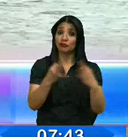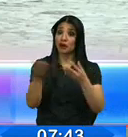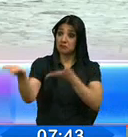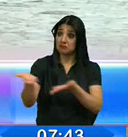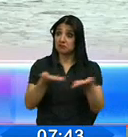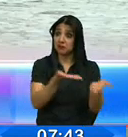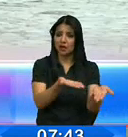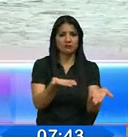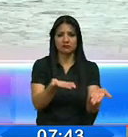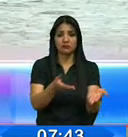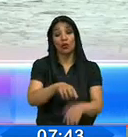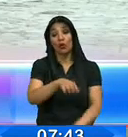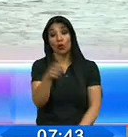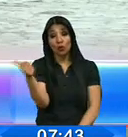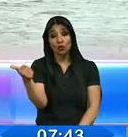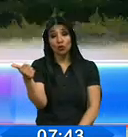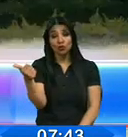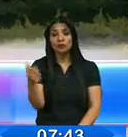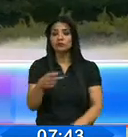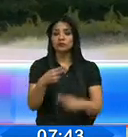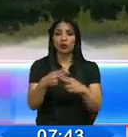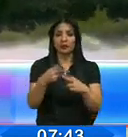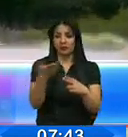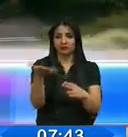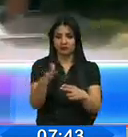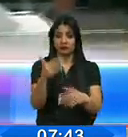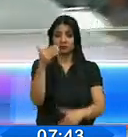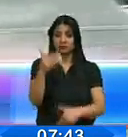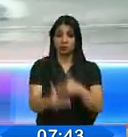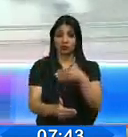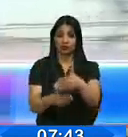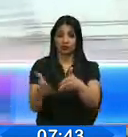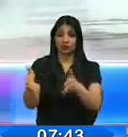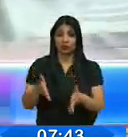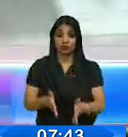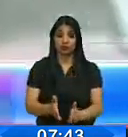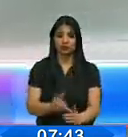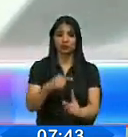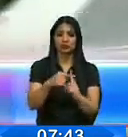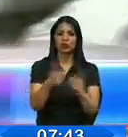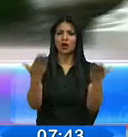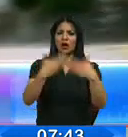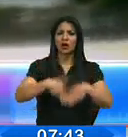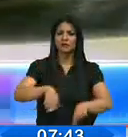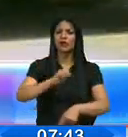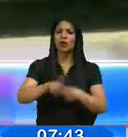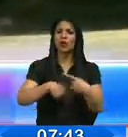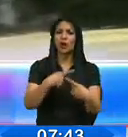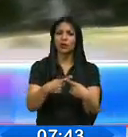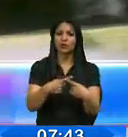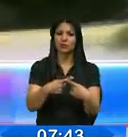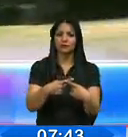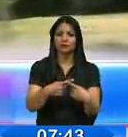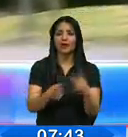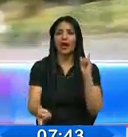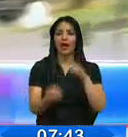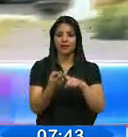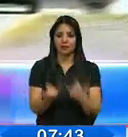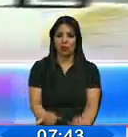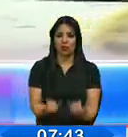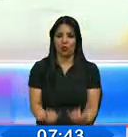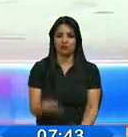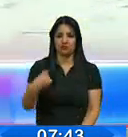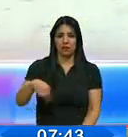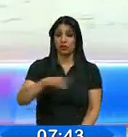los demás siguen como NN. El proceso de inhumación culminará este miércoles. Todos los campos santos tienen la obligación